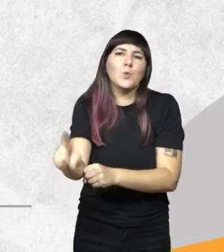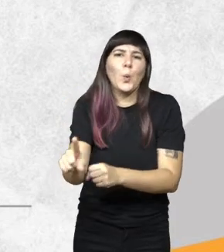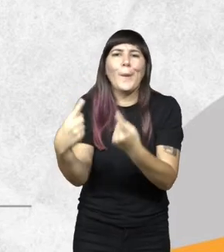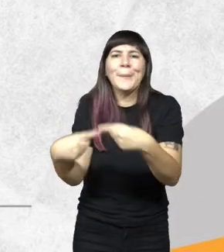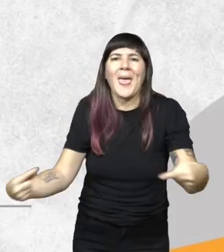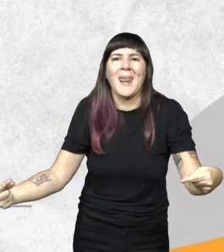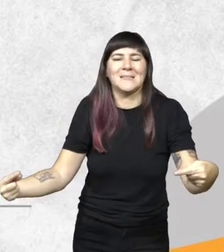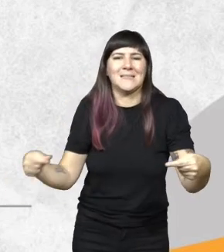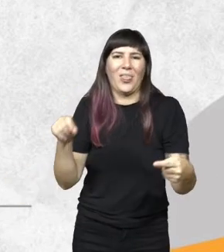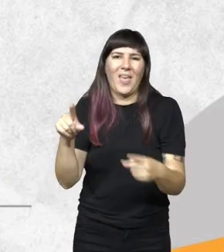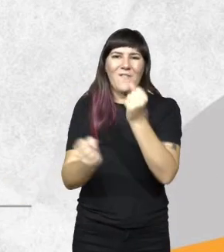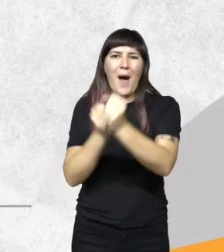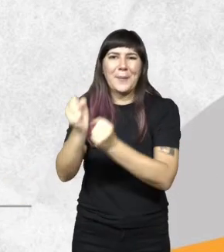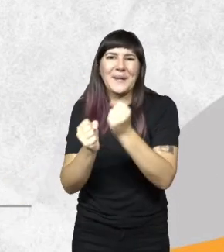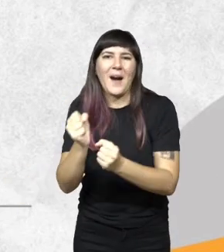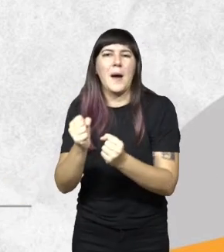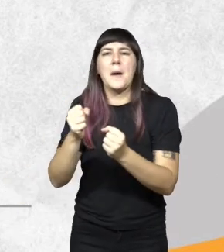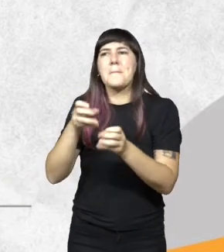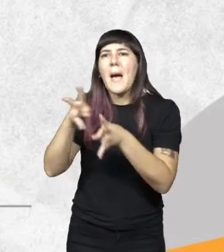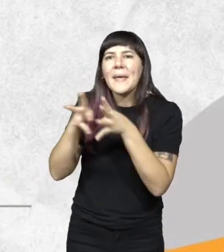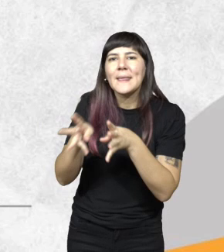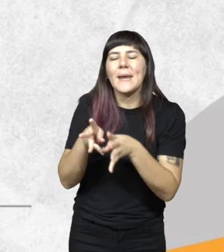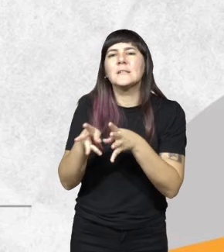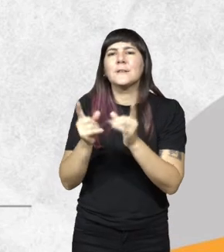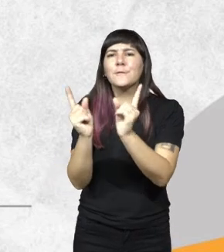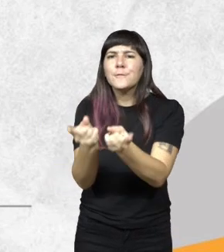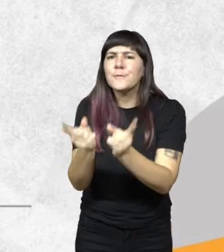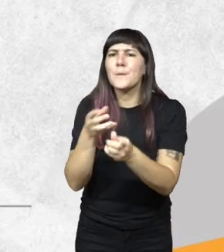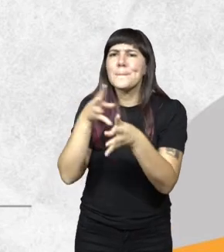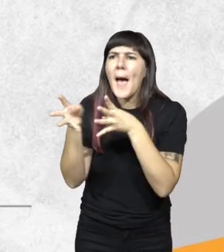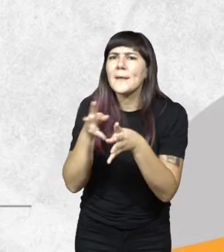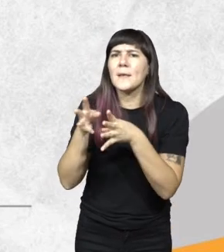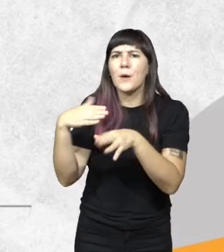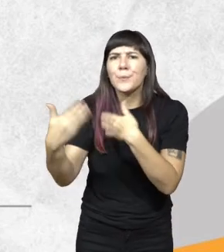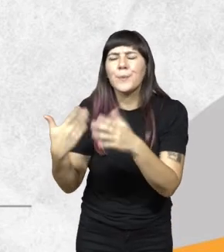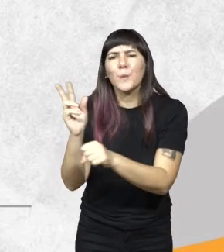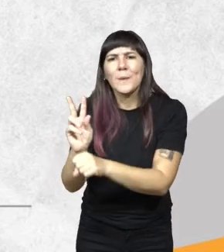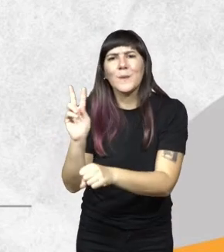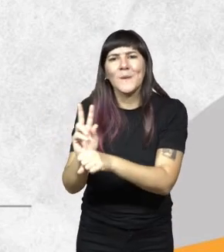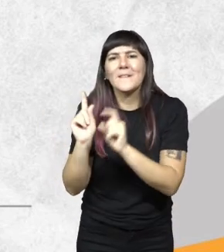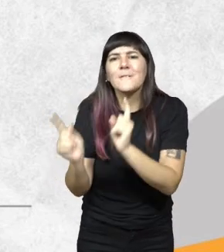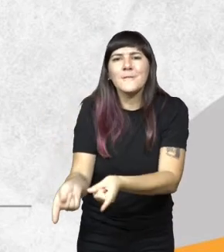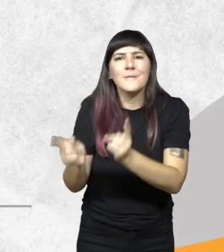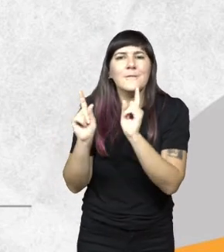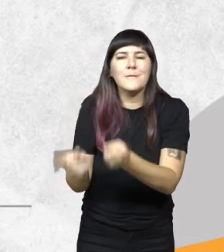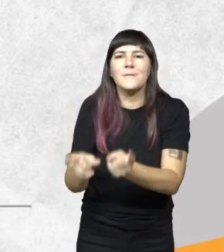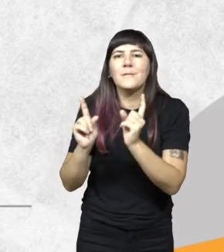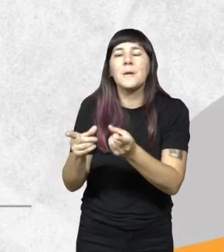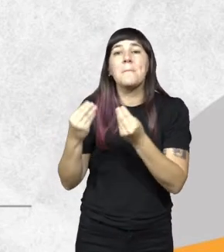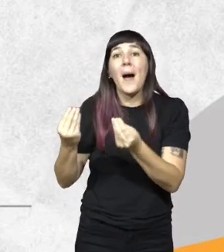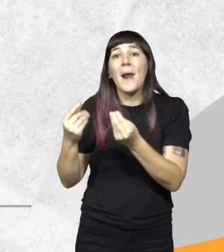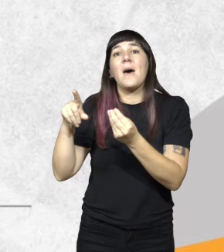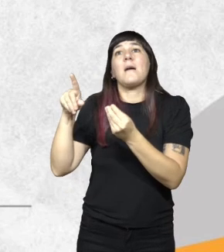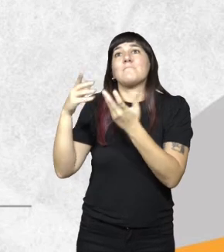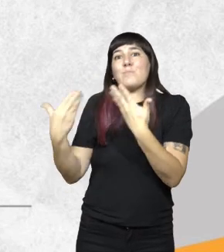los bienes que estaban en la fábrica, las máquinas. Y mantuvieron las maquinarias y todo el proceso vivo para cuando